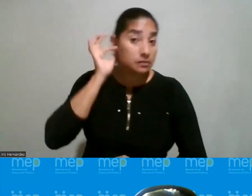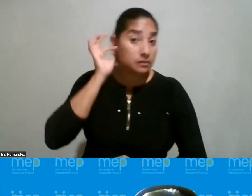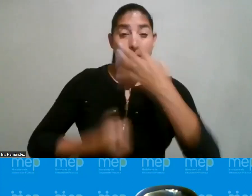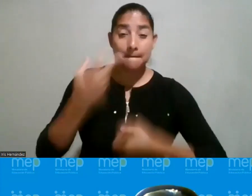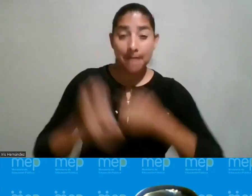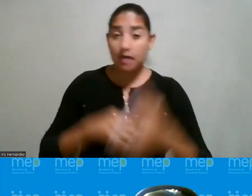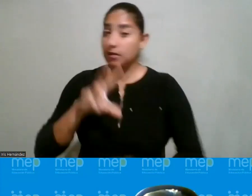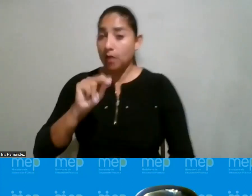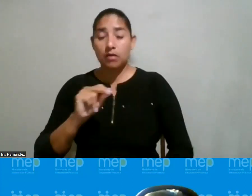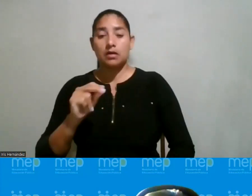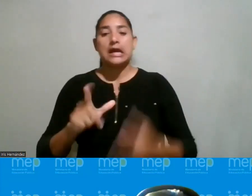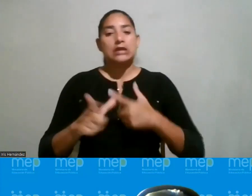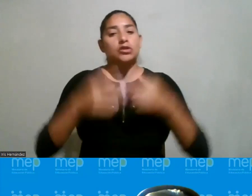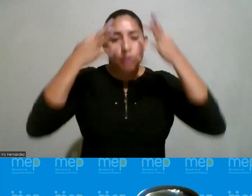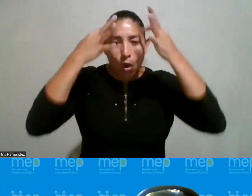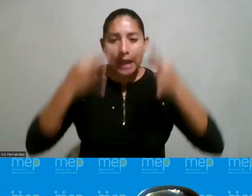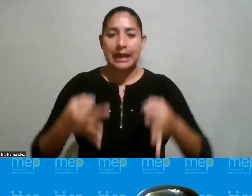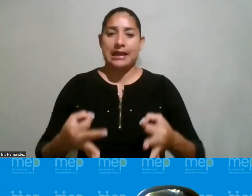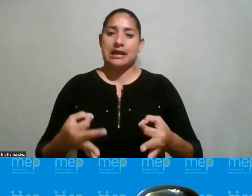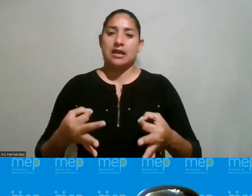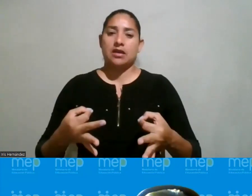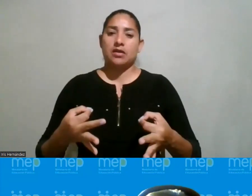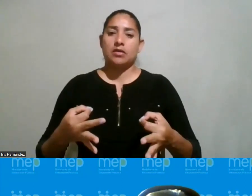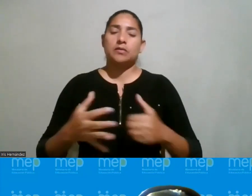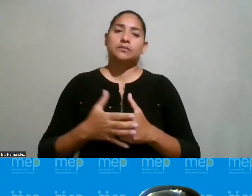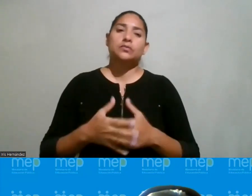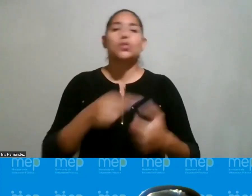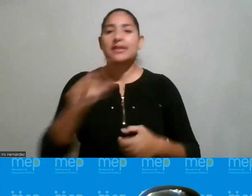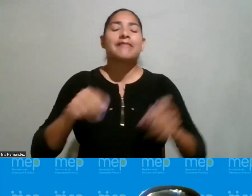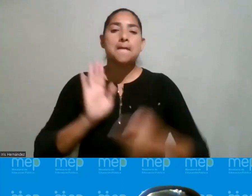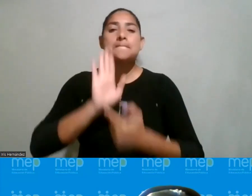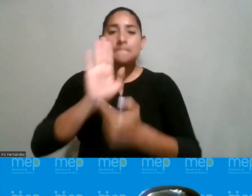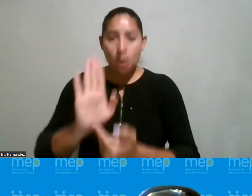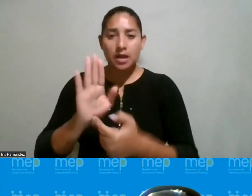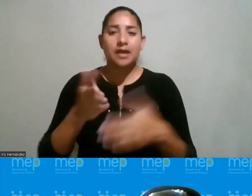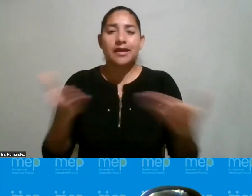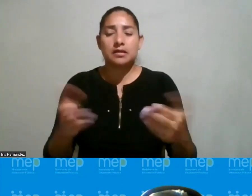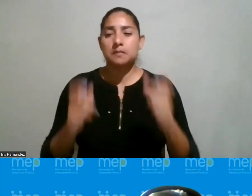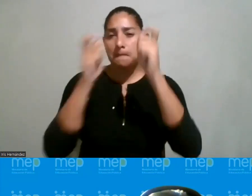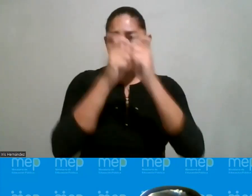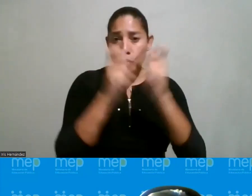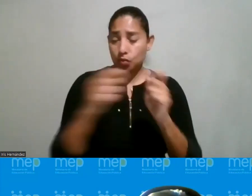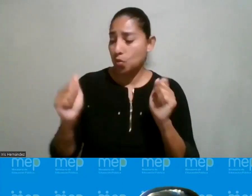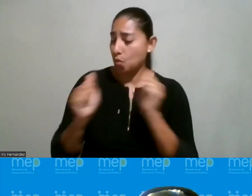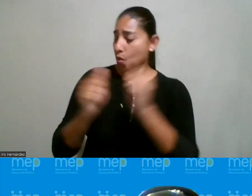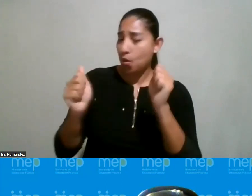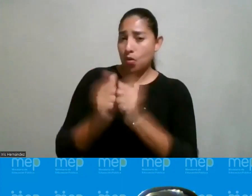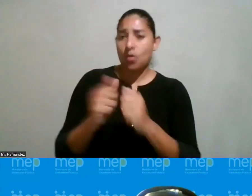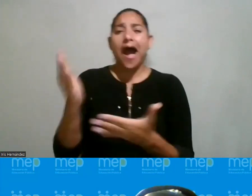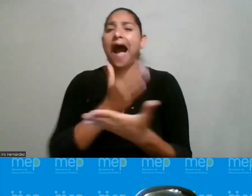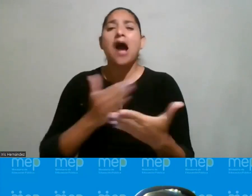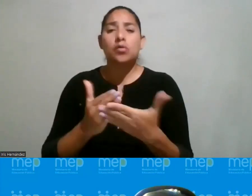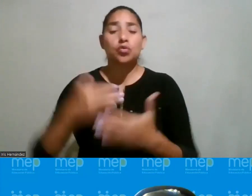yo creo que tenemos que ir también poniendo junto a nosotras aquellos